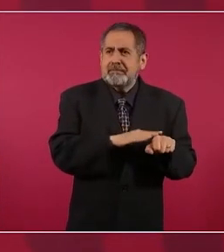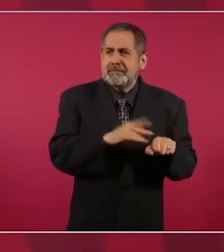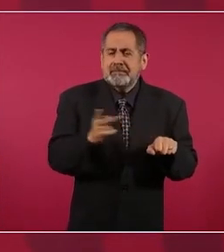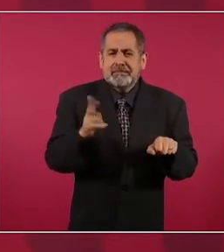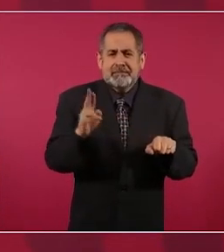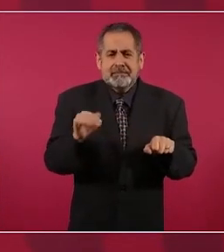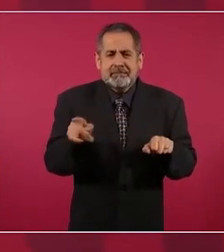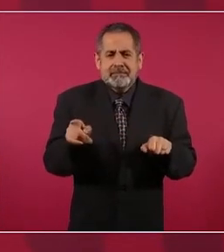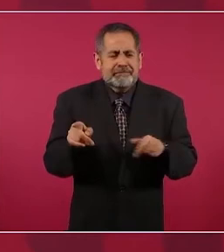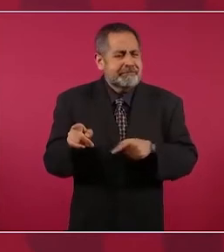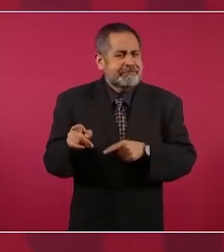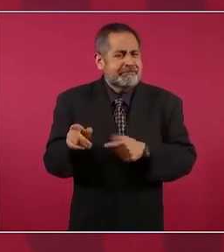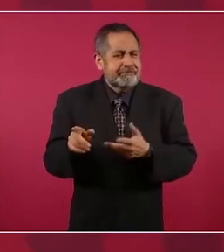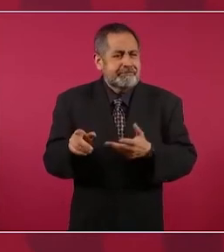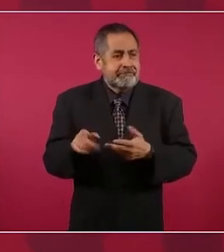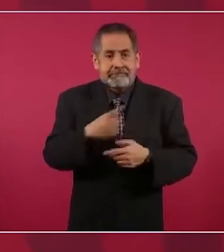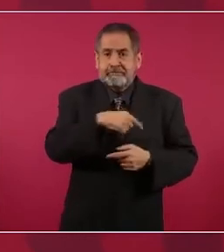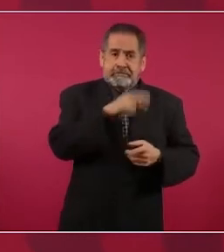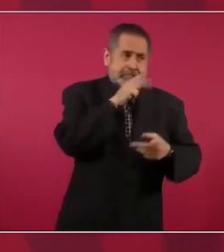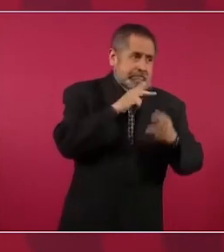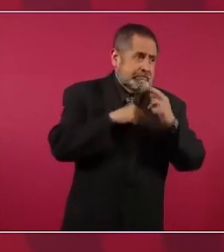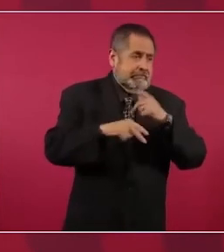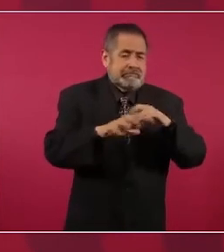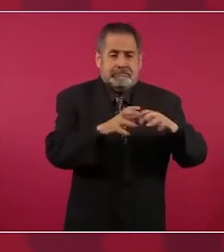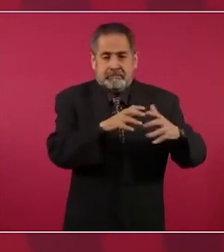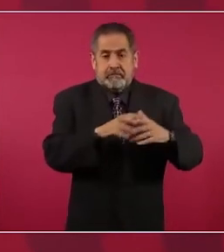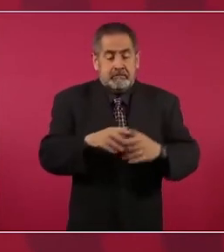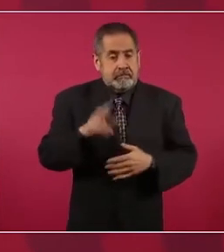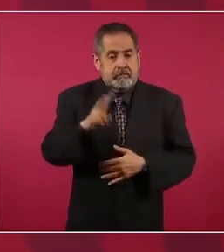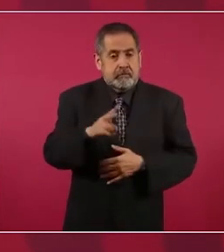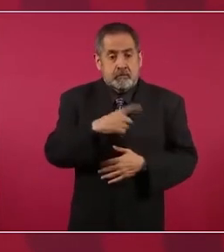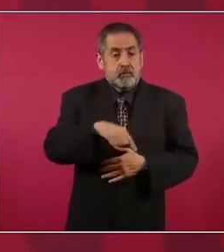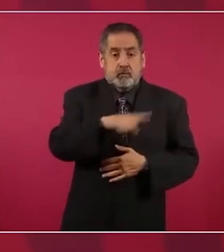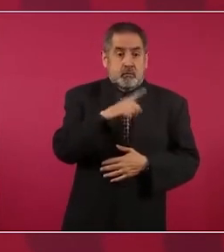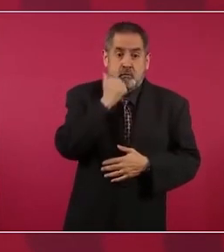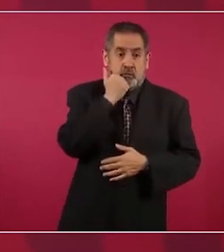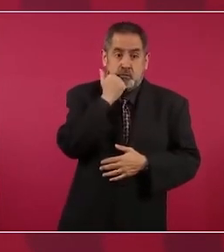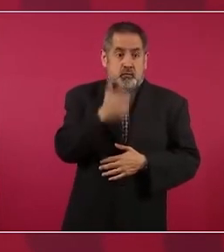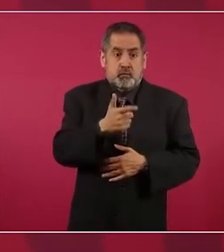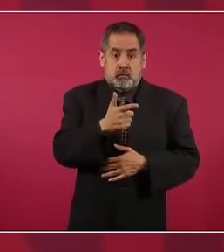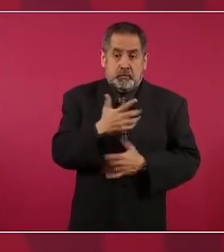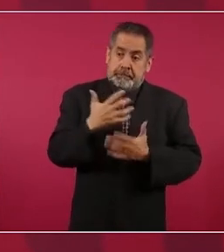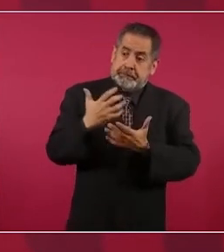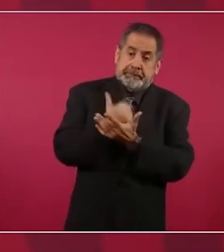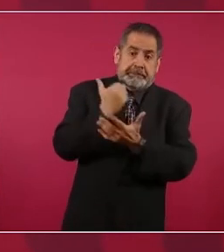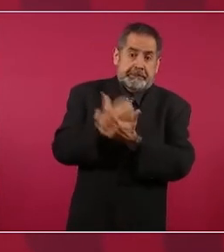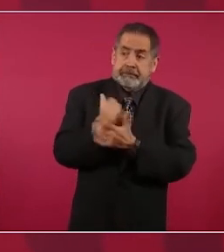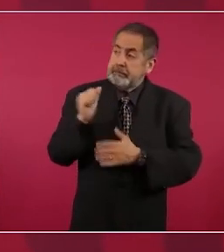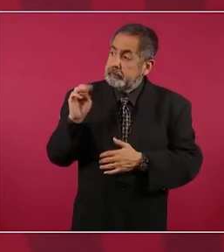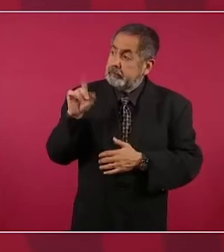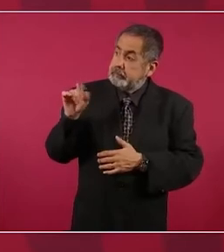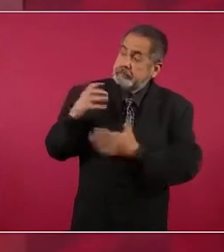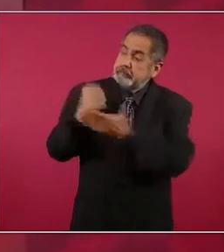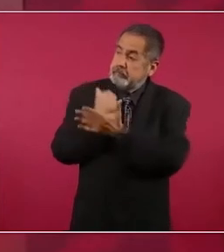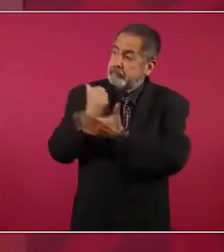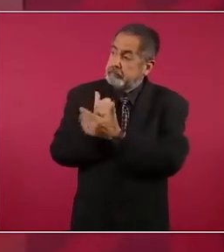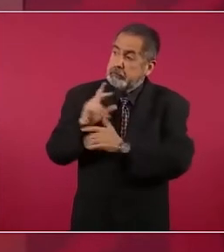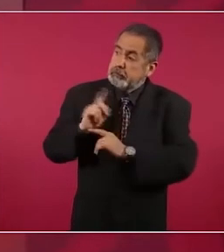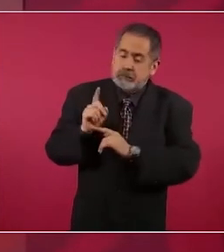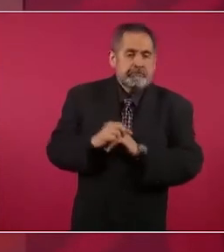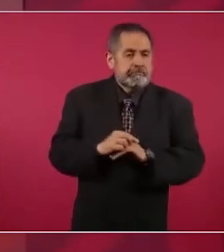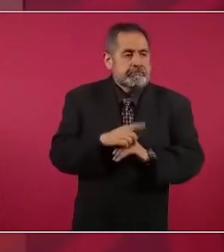Y desesperados, porque lo que no querían era de que nosotros triunfáramos.